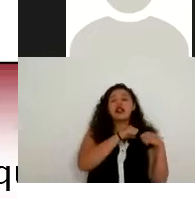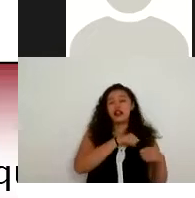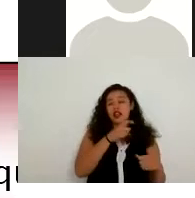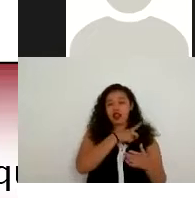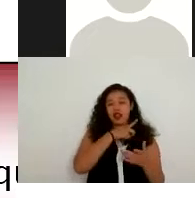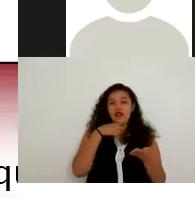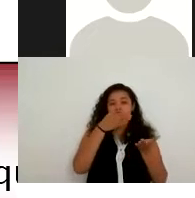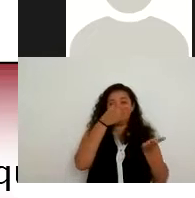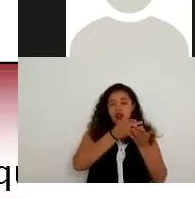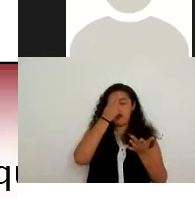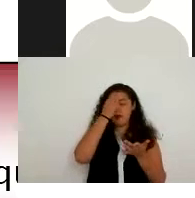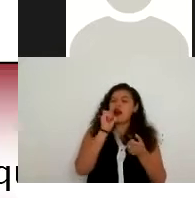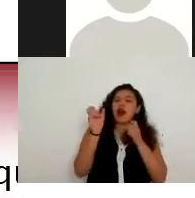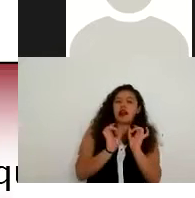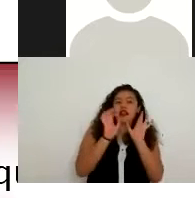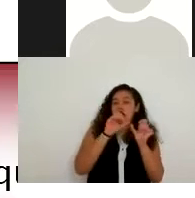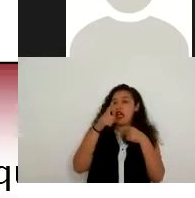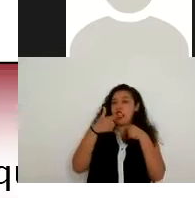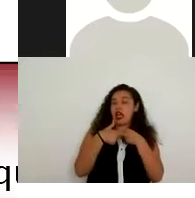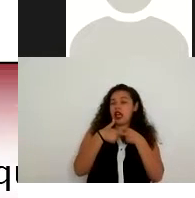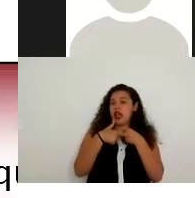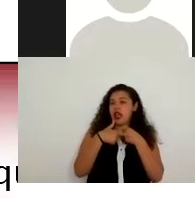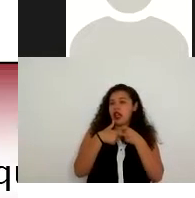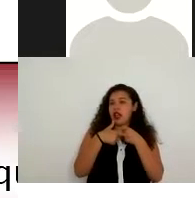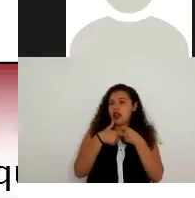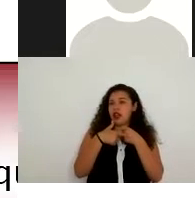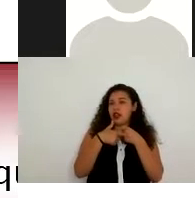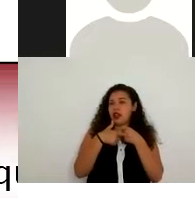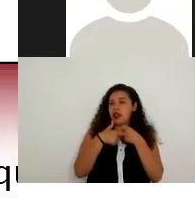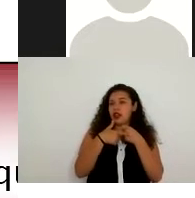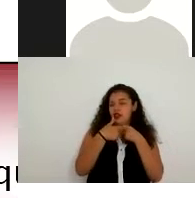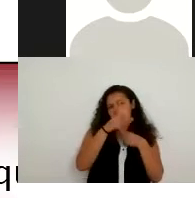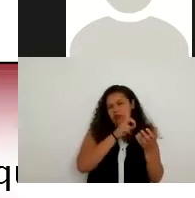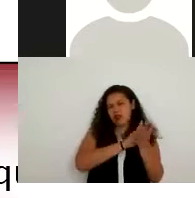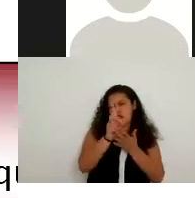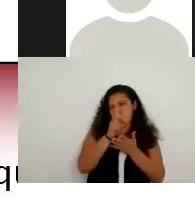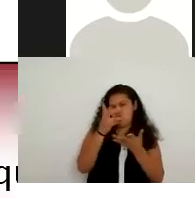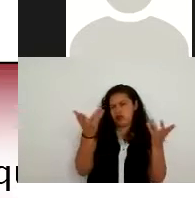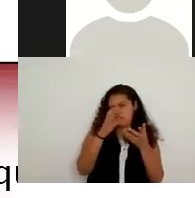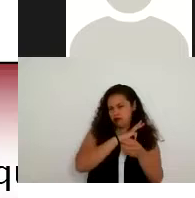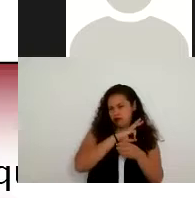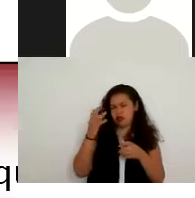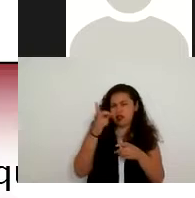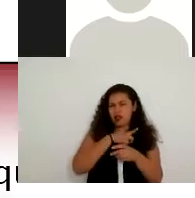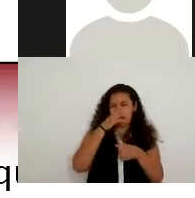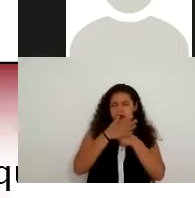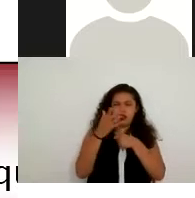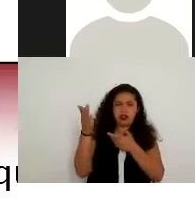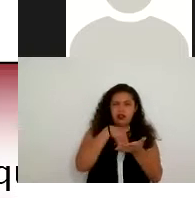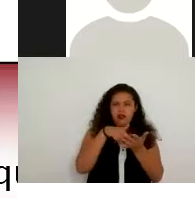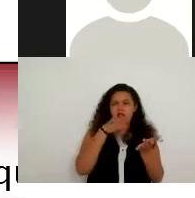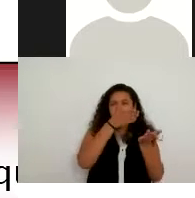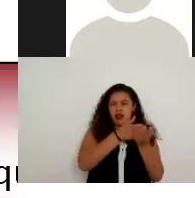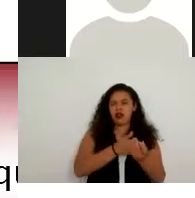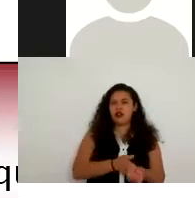en el caso de este derecho de ejercer este derecho Sí, de hecho es una de las